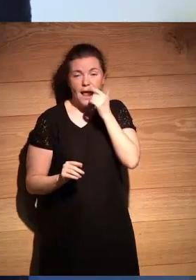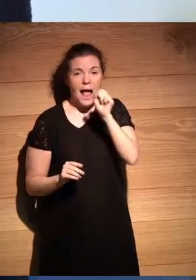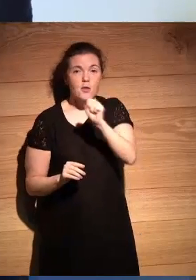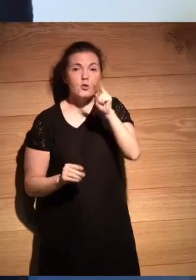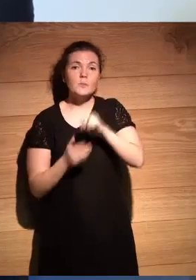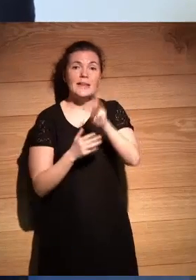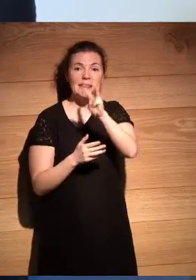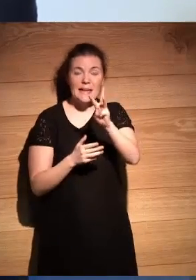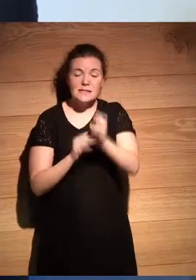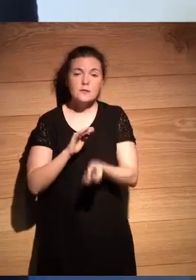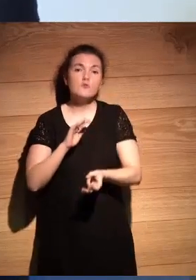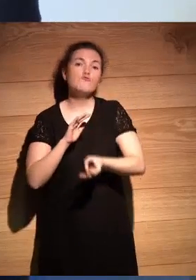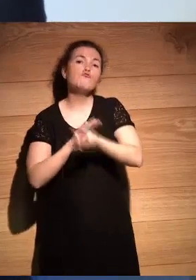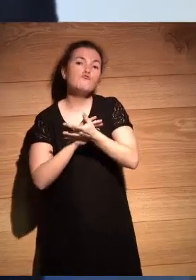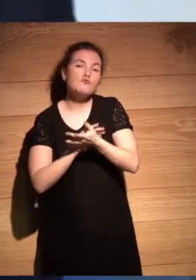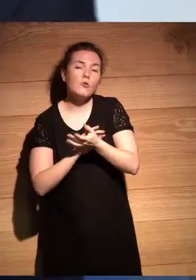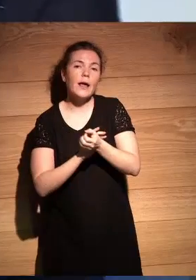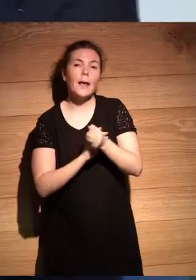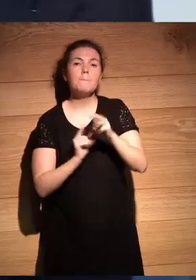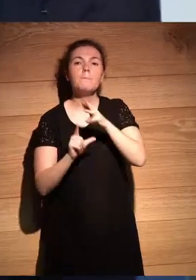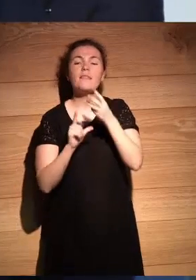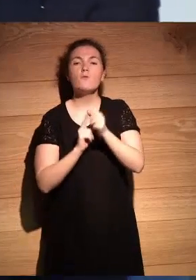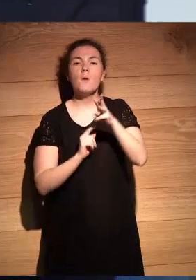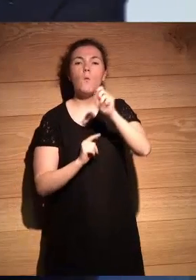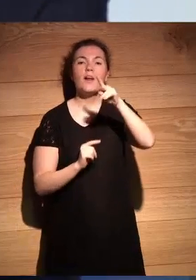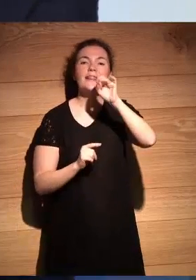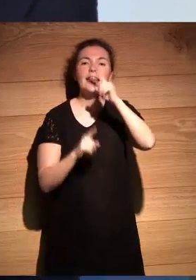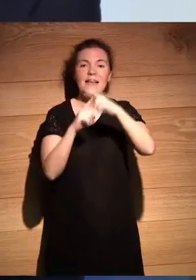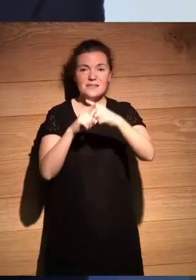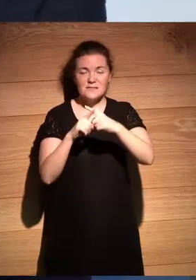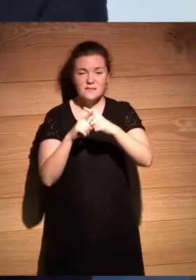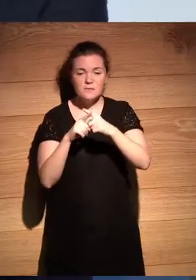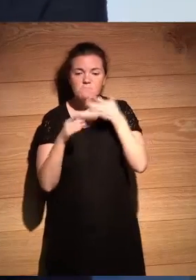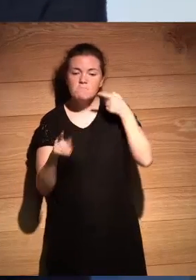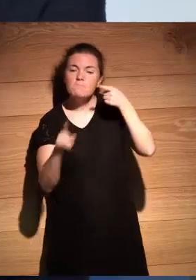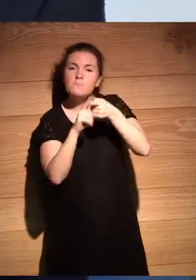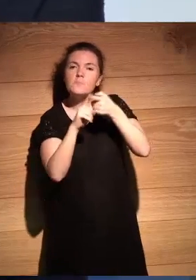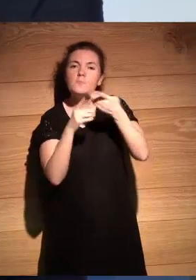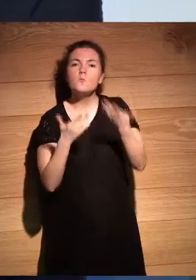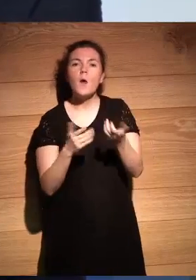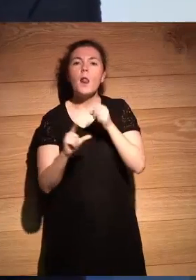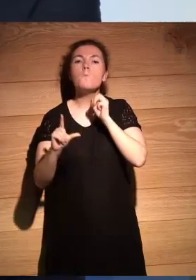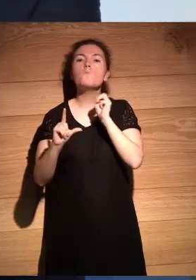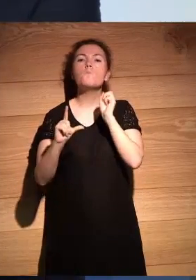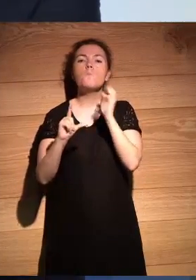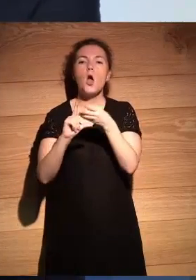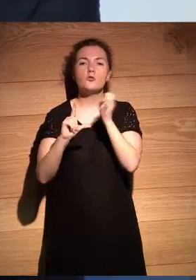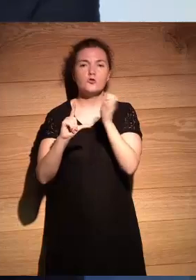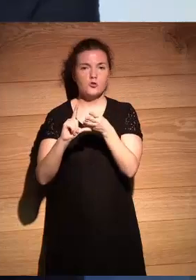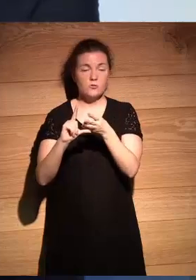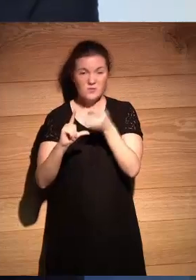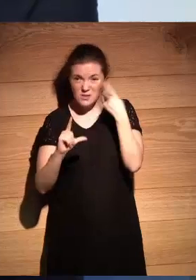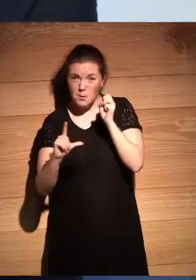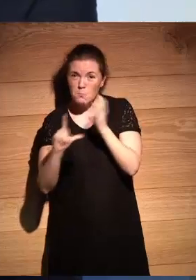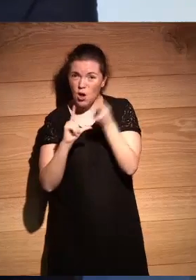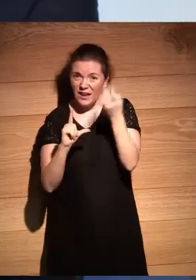2003 nace una plataforma que se llama Wordpress orientada a la edición de blogs entonces sabemos lo que es un